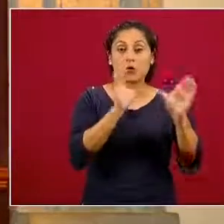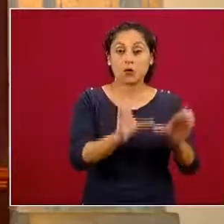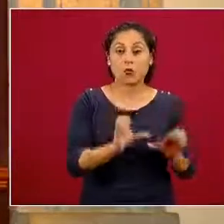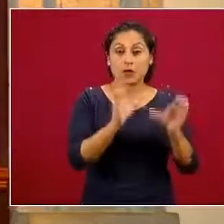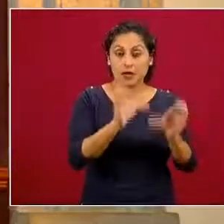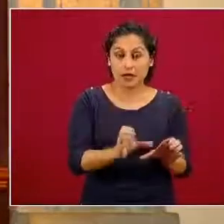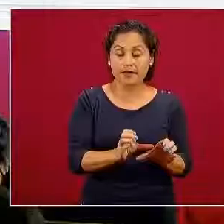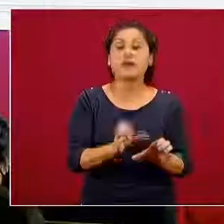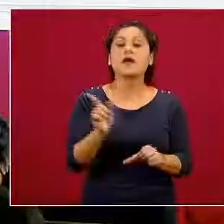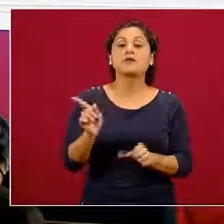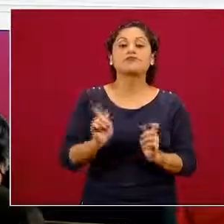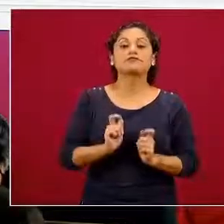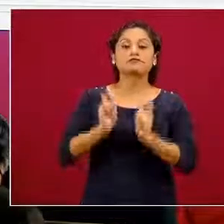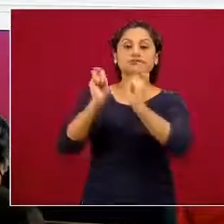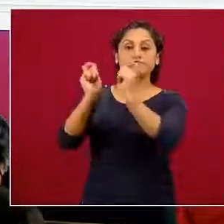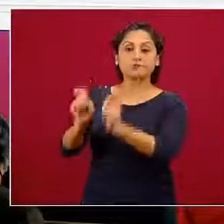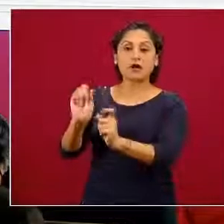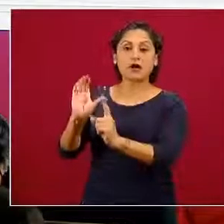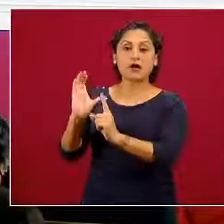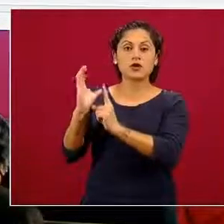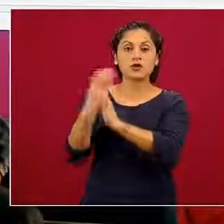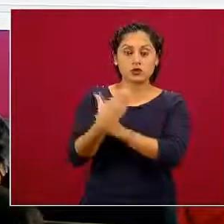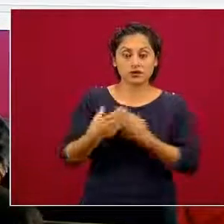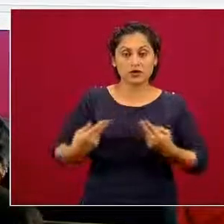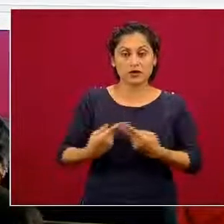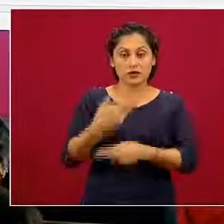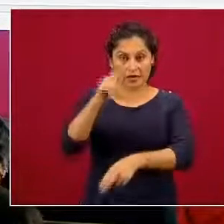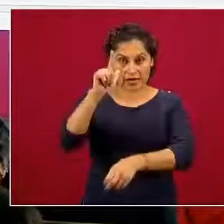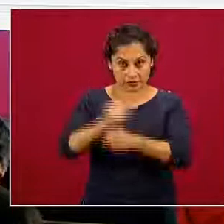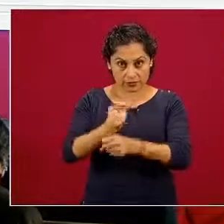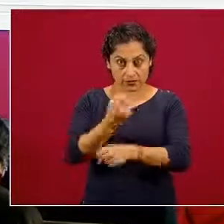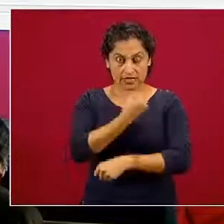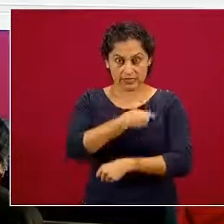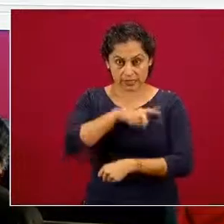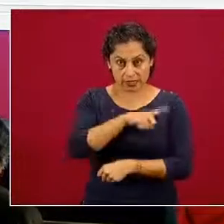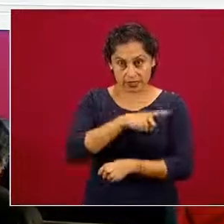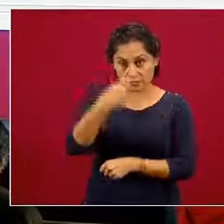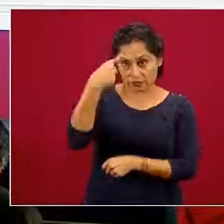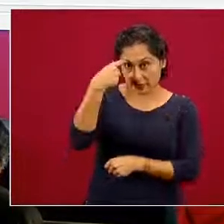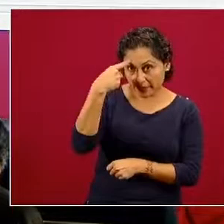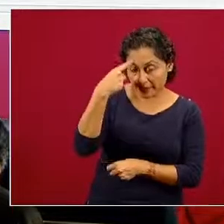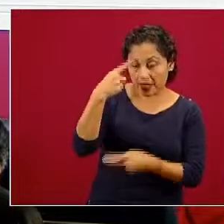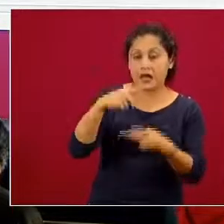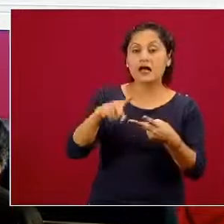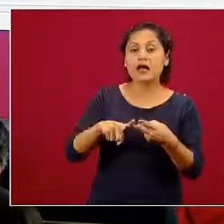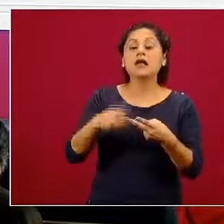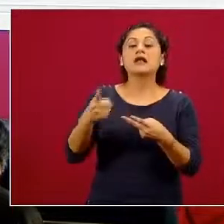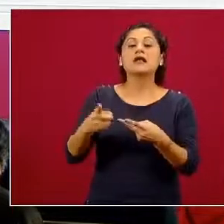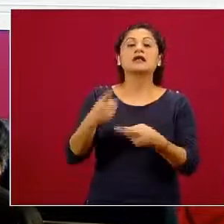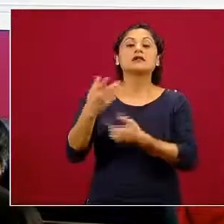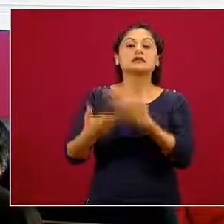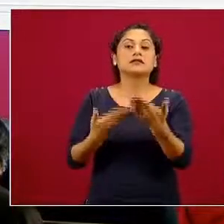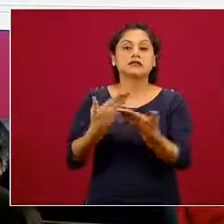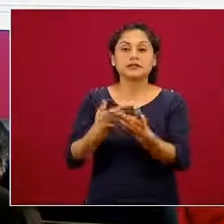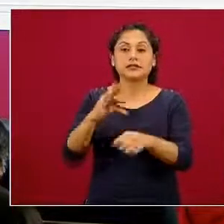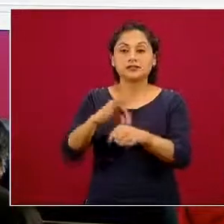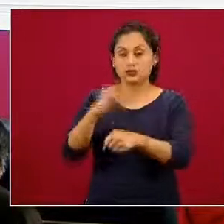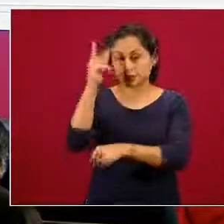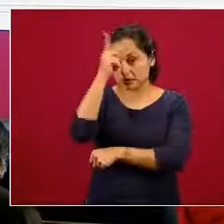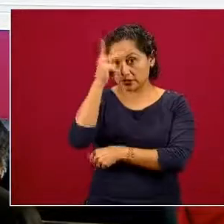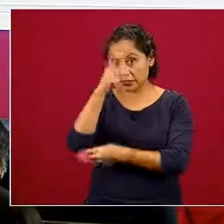al Consejo Nacional de Salud Mental, a los Servicios de Atención Psiquiátrica y a la Comisión Nacional contra las Adicciones,